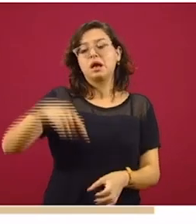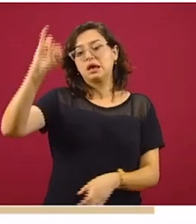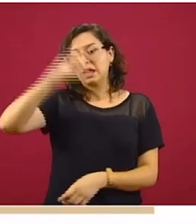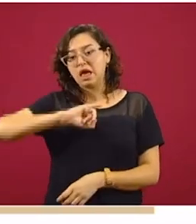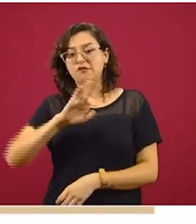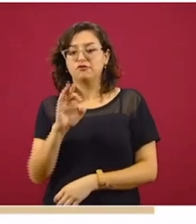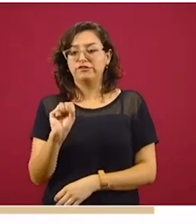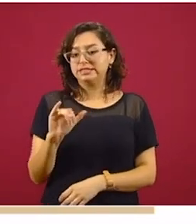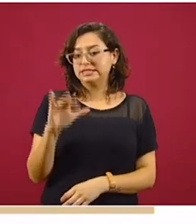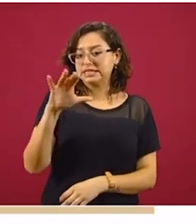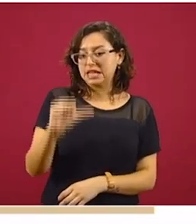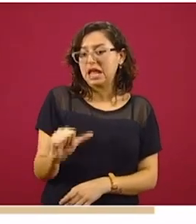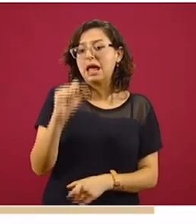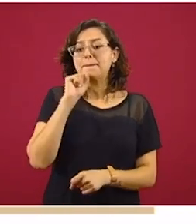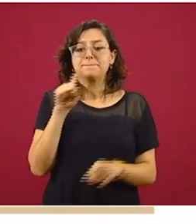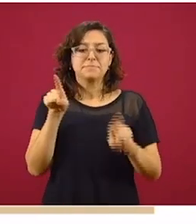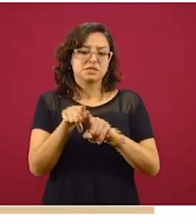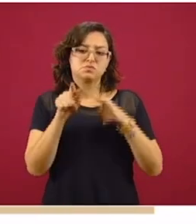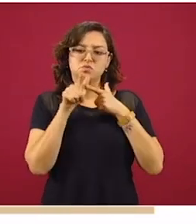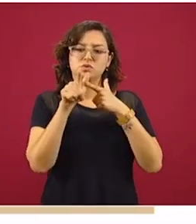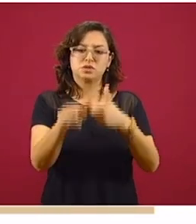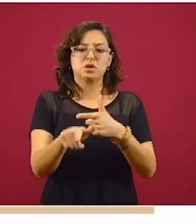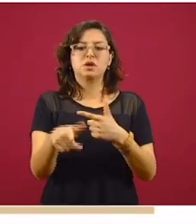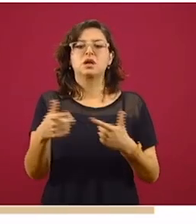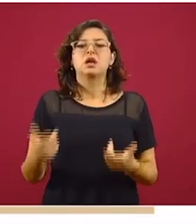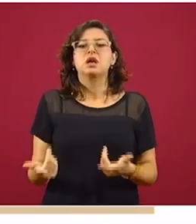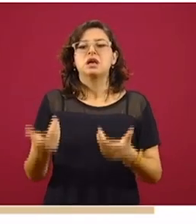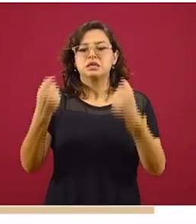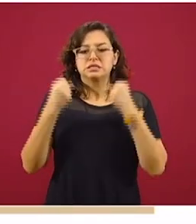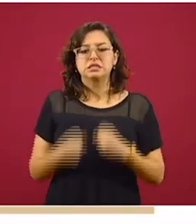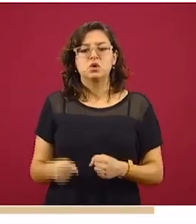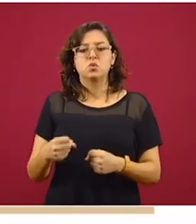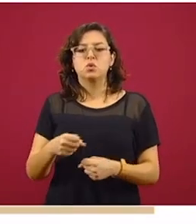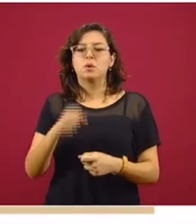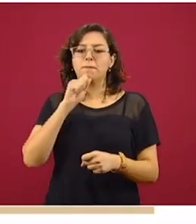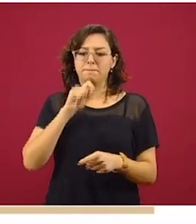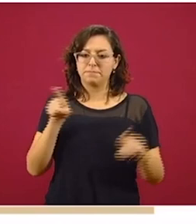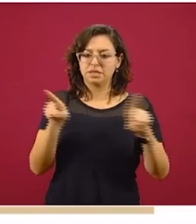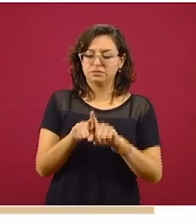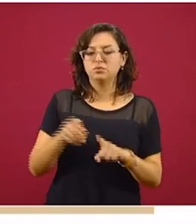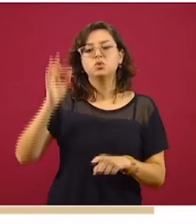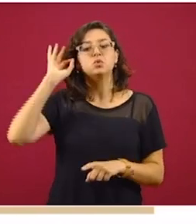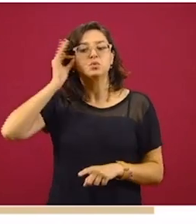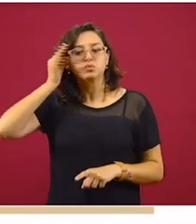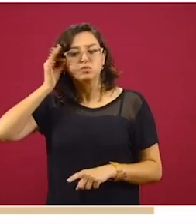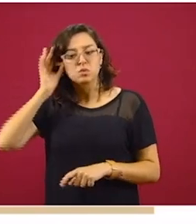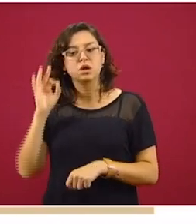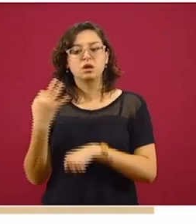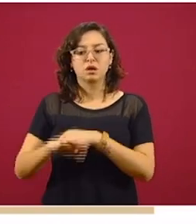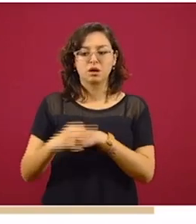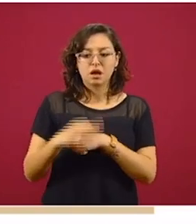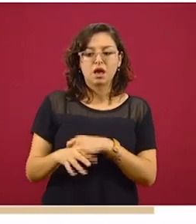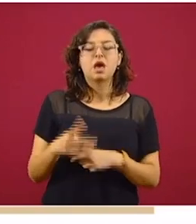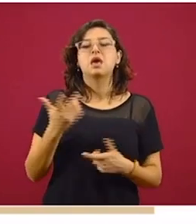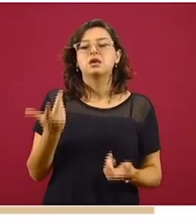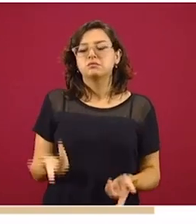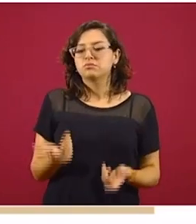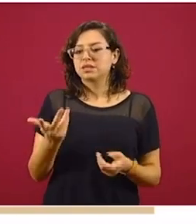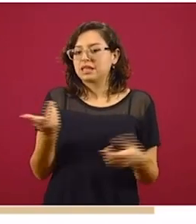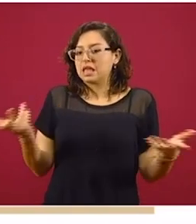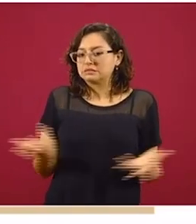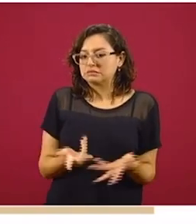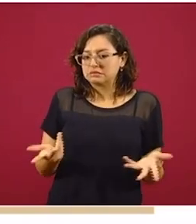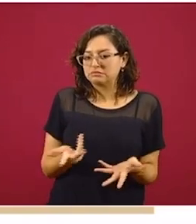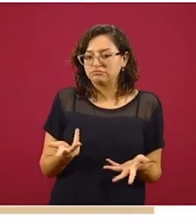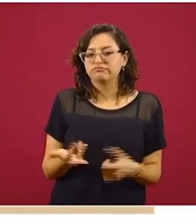continuación voluntaria en el régimen obligatorio, seguro facultativo y el propio programa piloto de trabajadoras del hogar, pues lo que hicimos fue